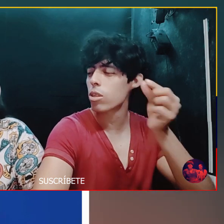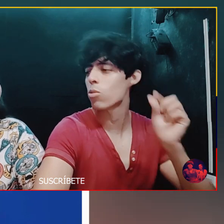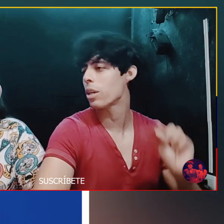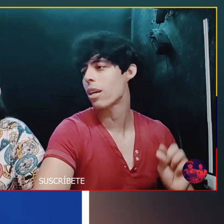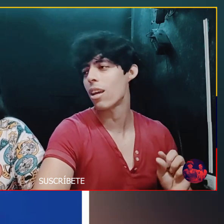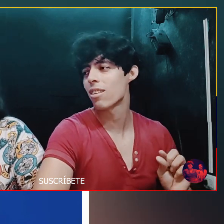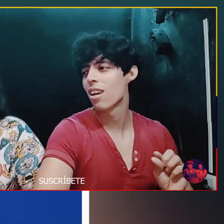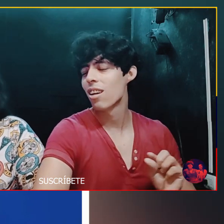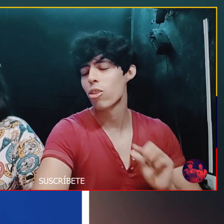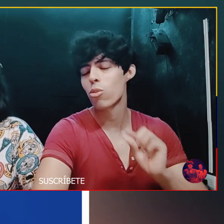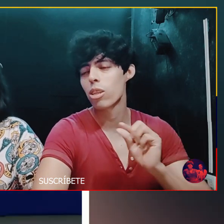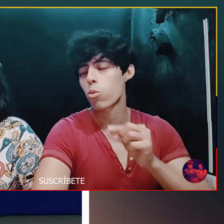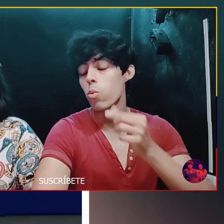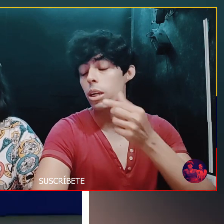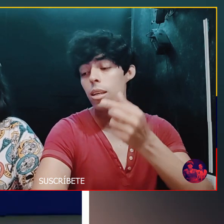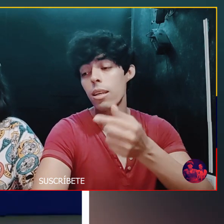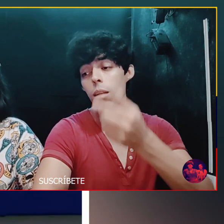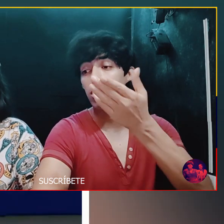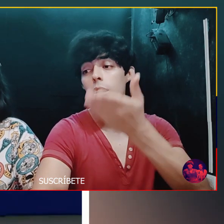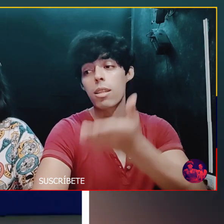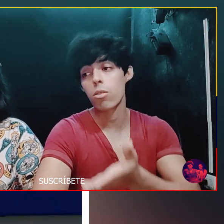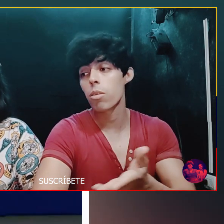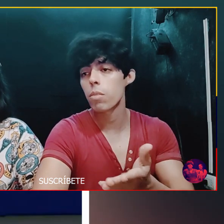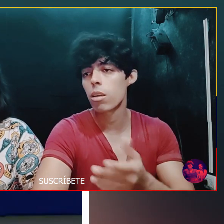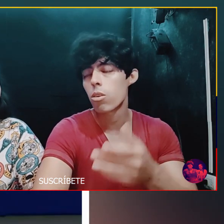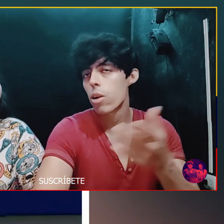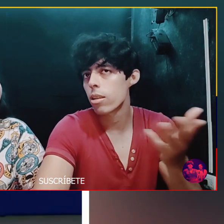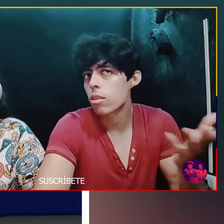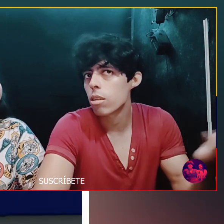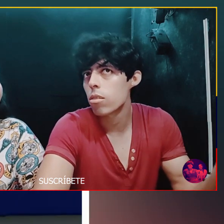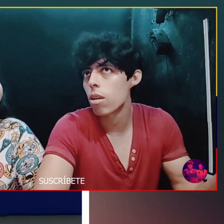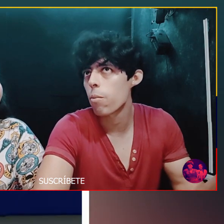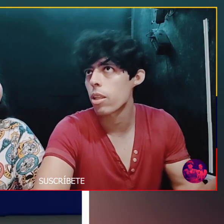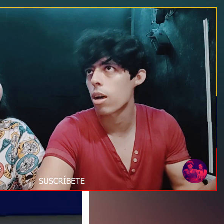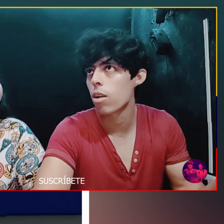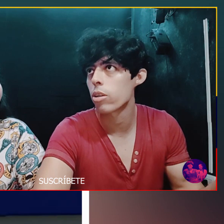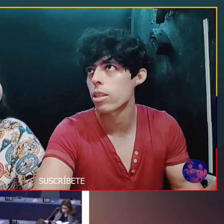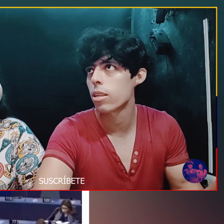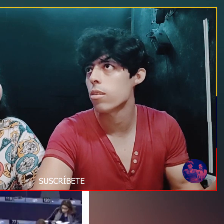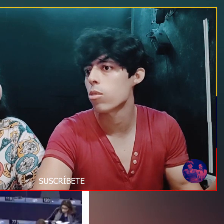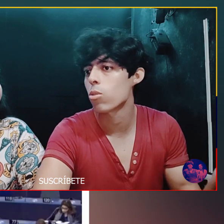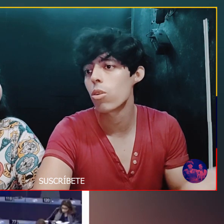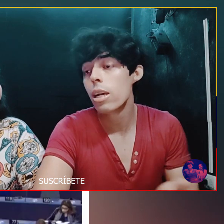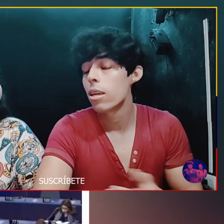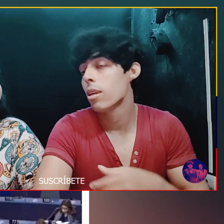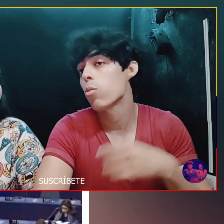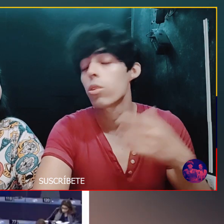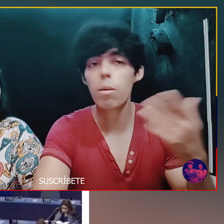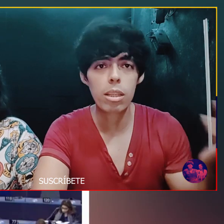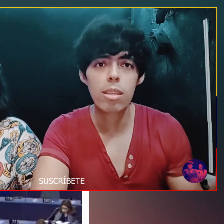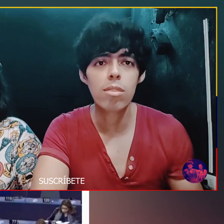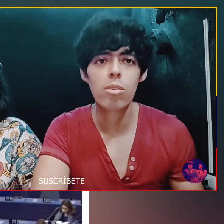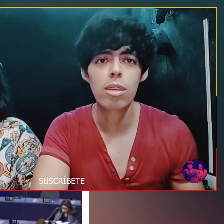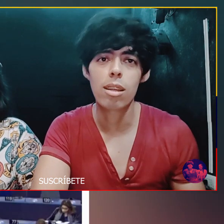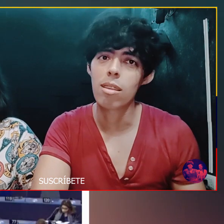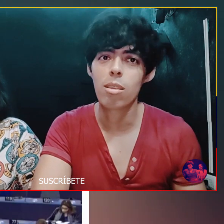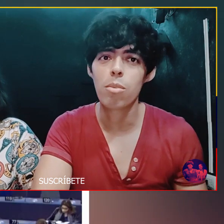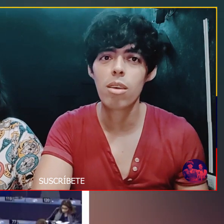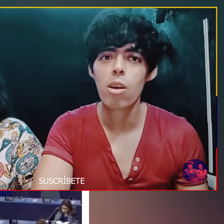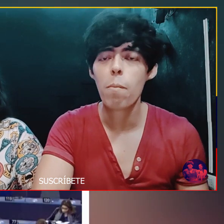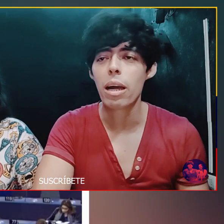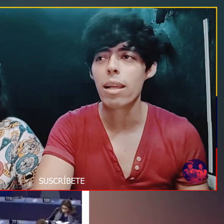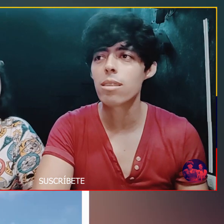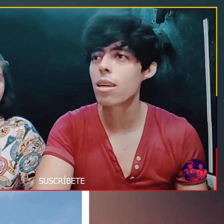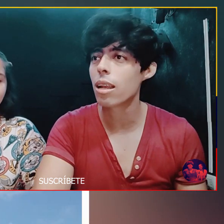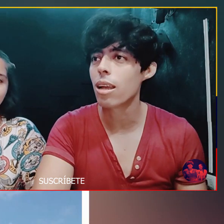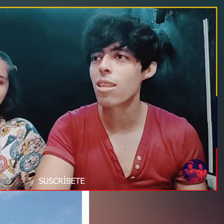un poquito desubicadas Entonces tuvo que salir el mandatario de México A decir si es verdad lo que está diciendo o no Y justamente de eso se trata